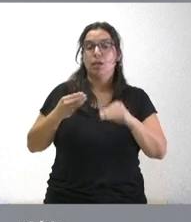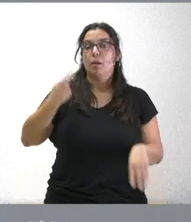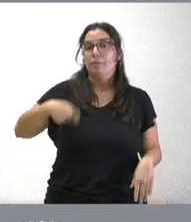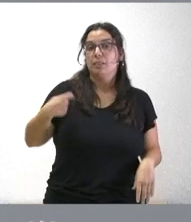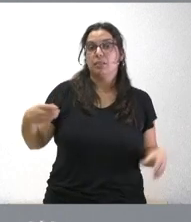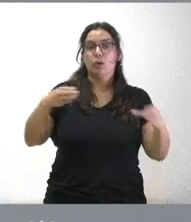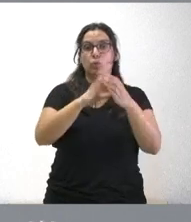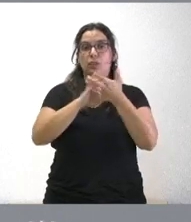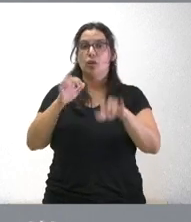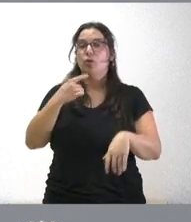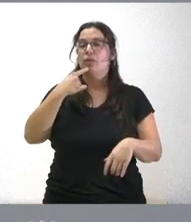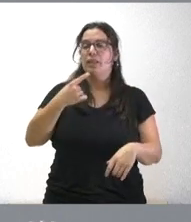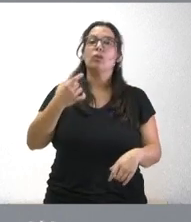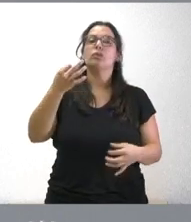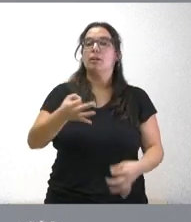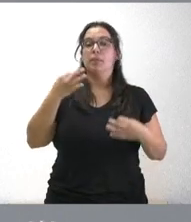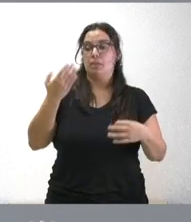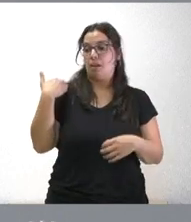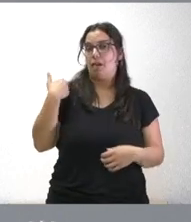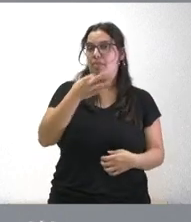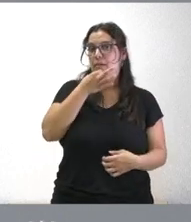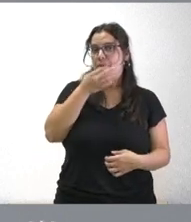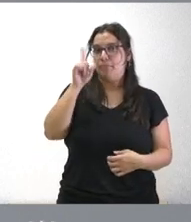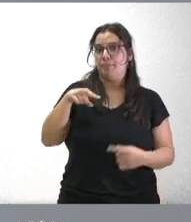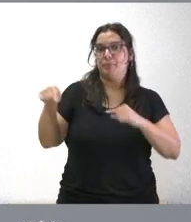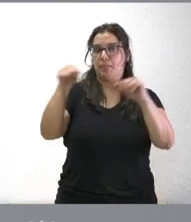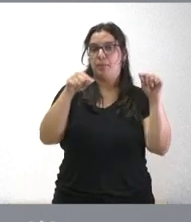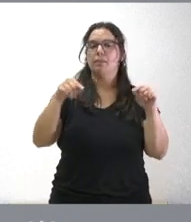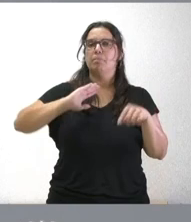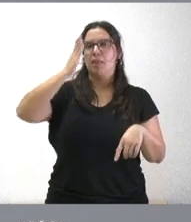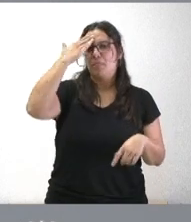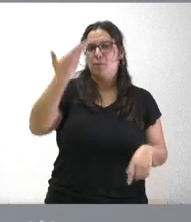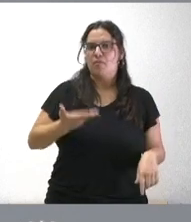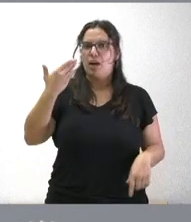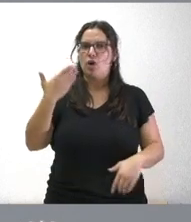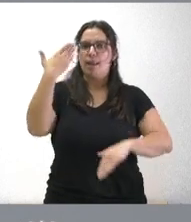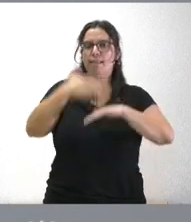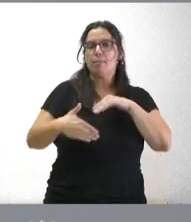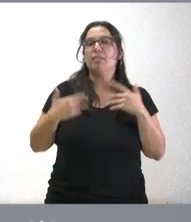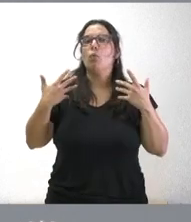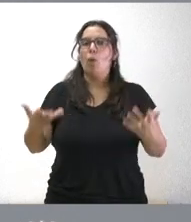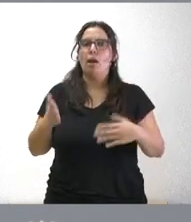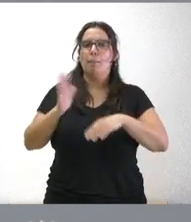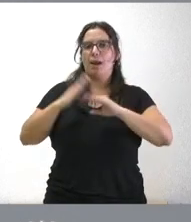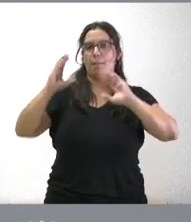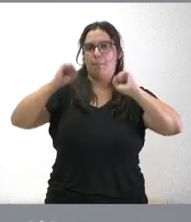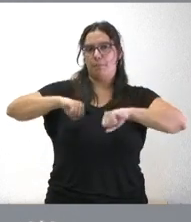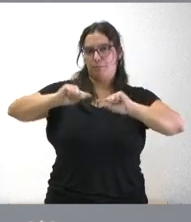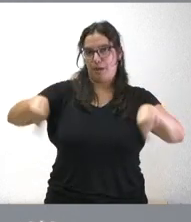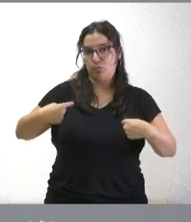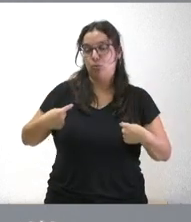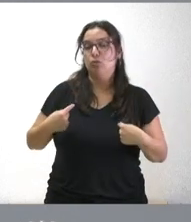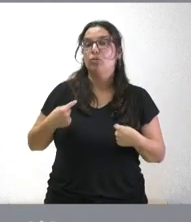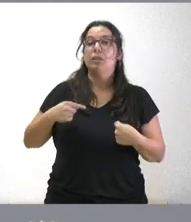y León siempre dijo y reiteró esta semana en el debate de la Estadera de Comunidad cuáles serán sus principios sus valores sus límites a la hora de firmar un pacto y esos